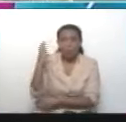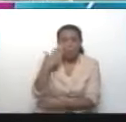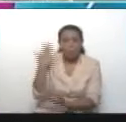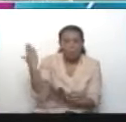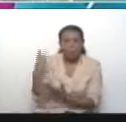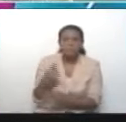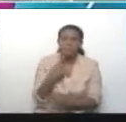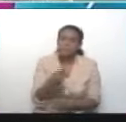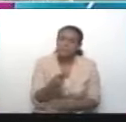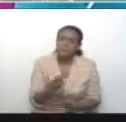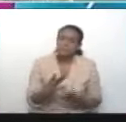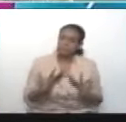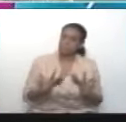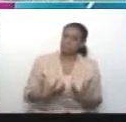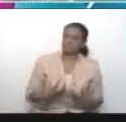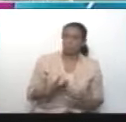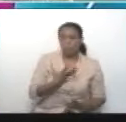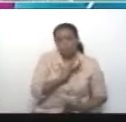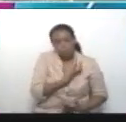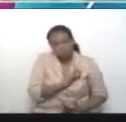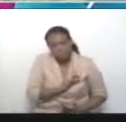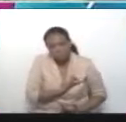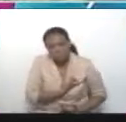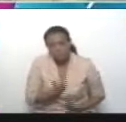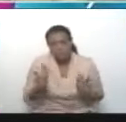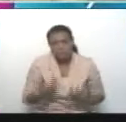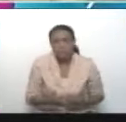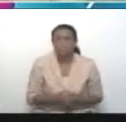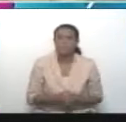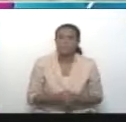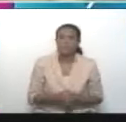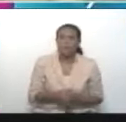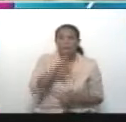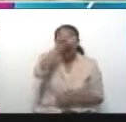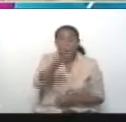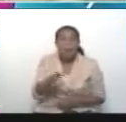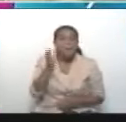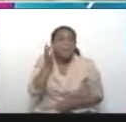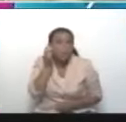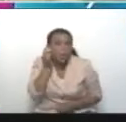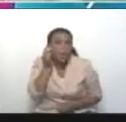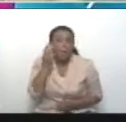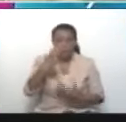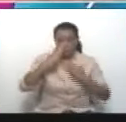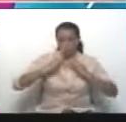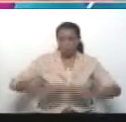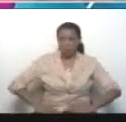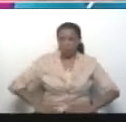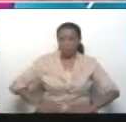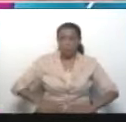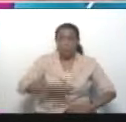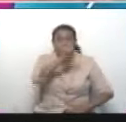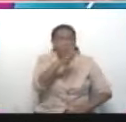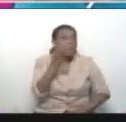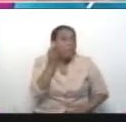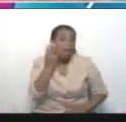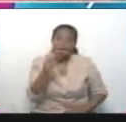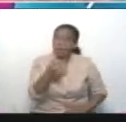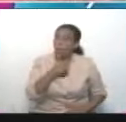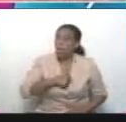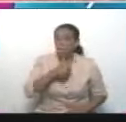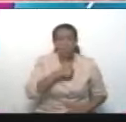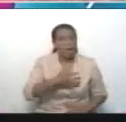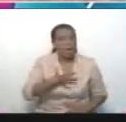me conmovió, dijo, el cuerpo y la mente de piedad no aguantaron